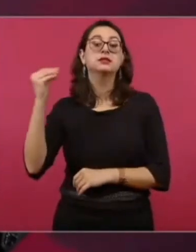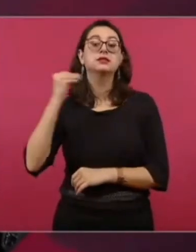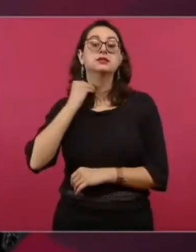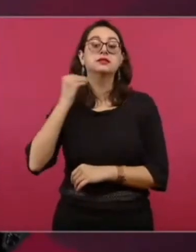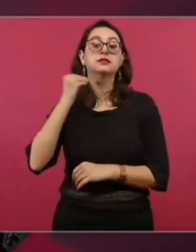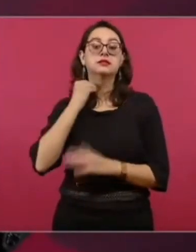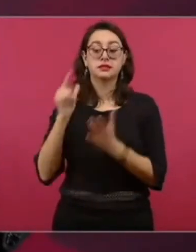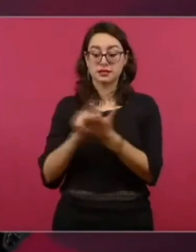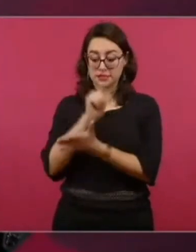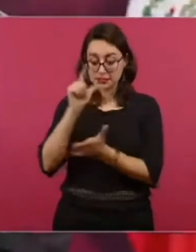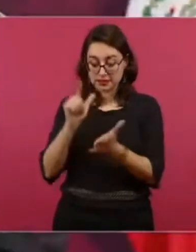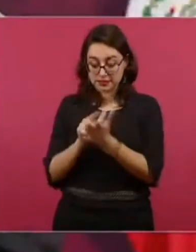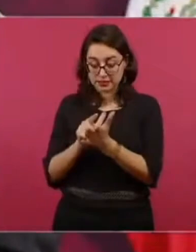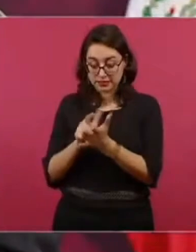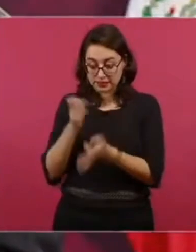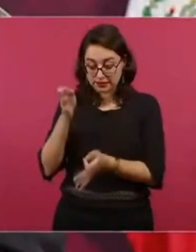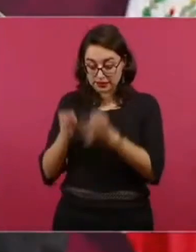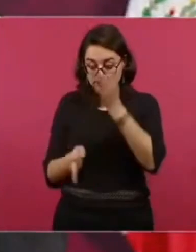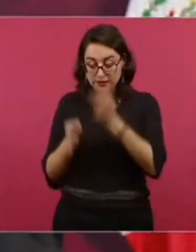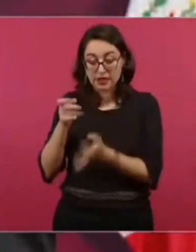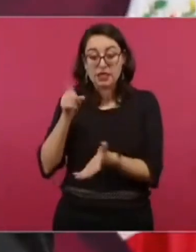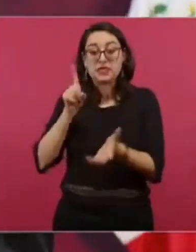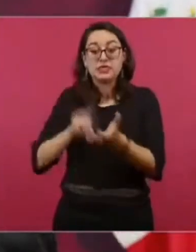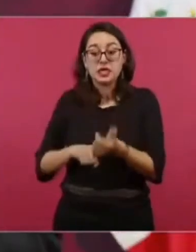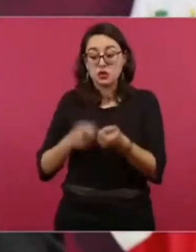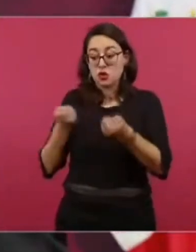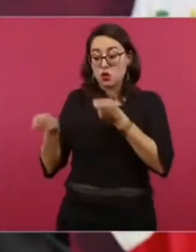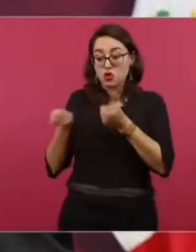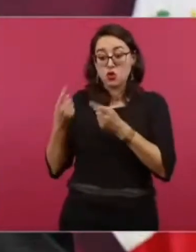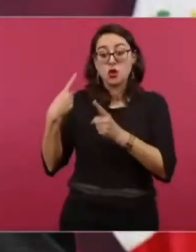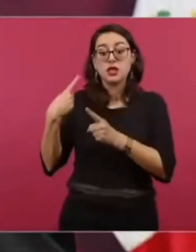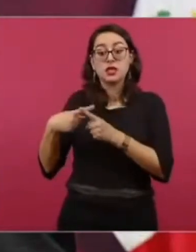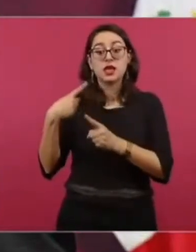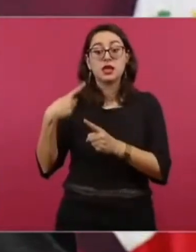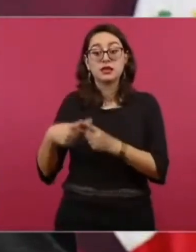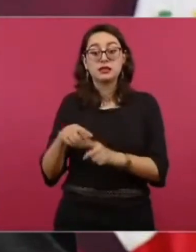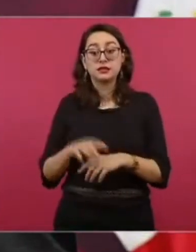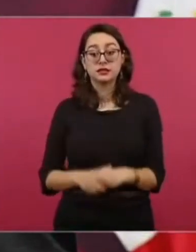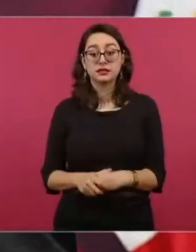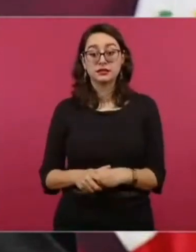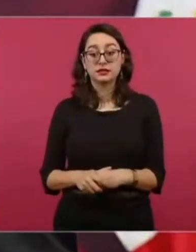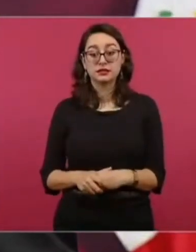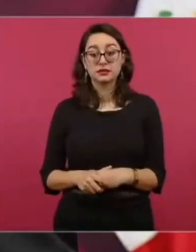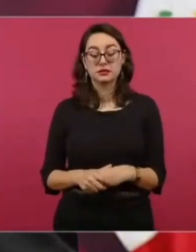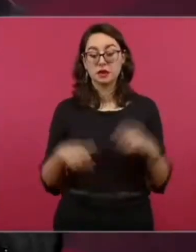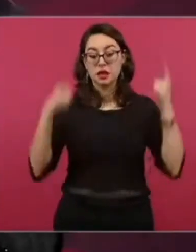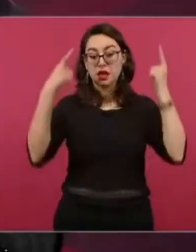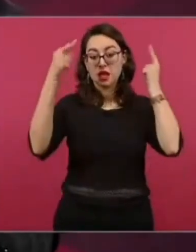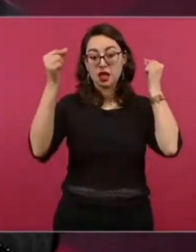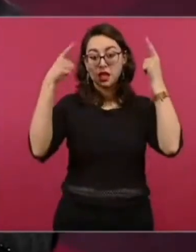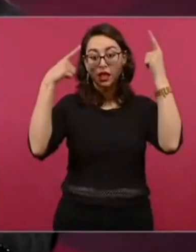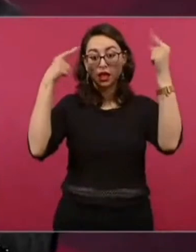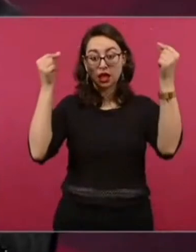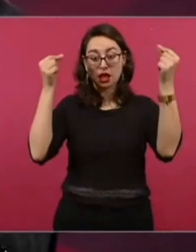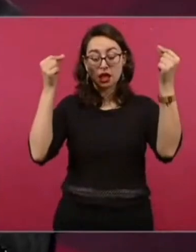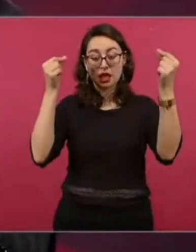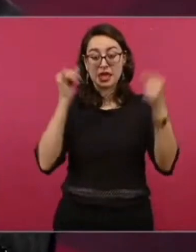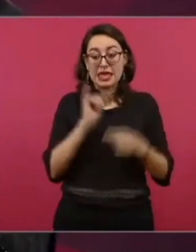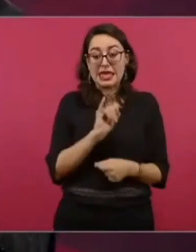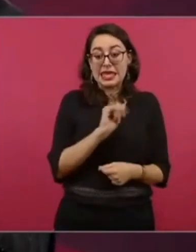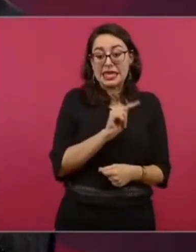lo han manejado egresados de derecho del ITAM.